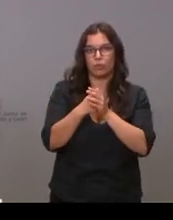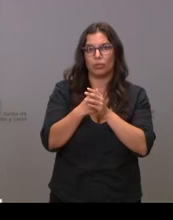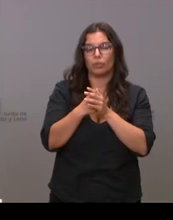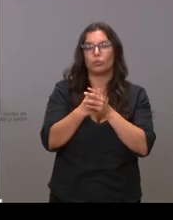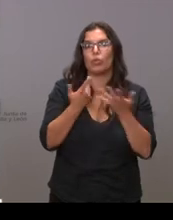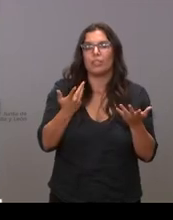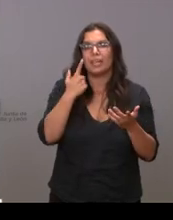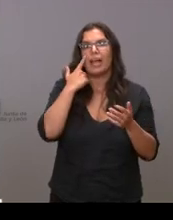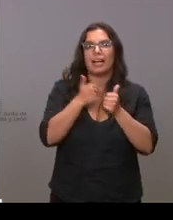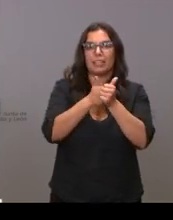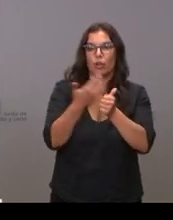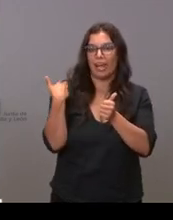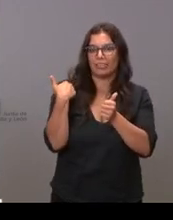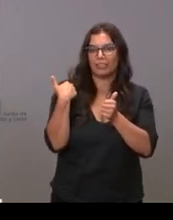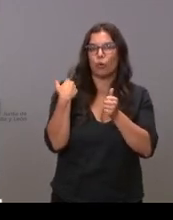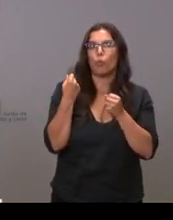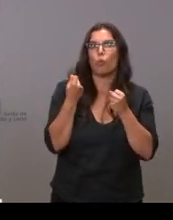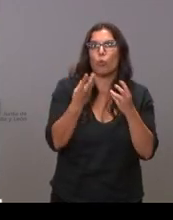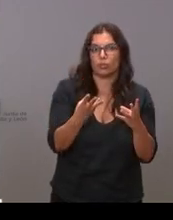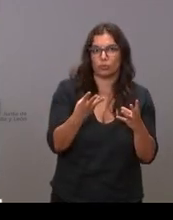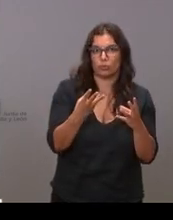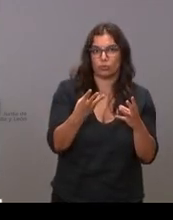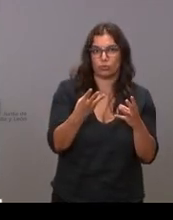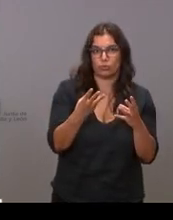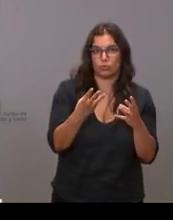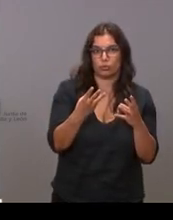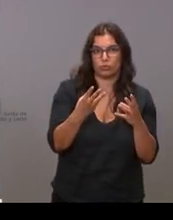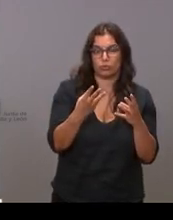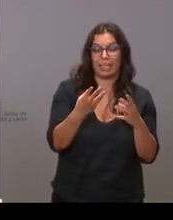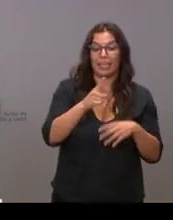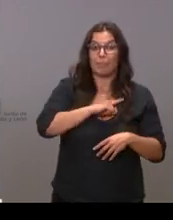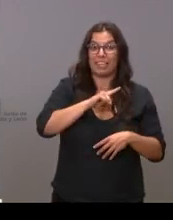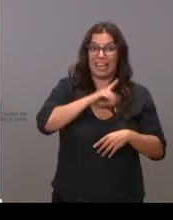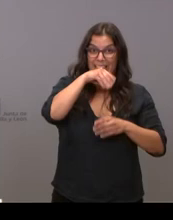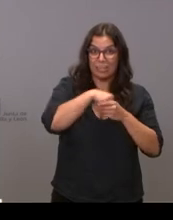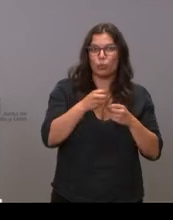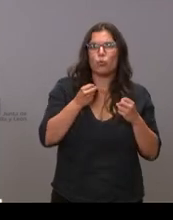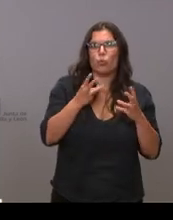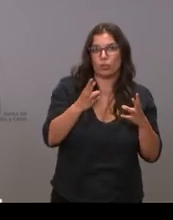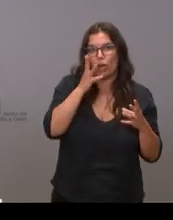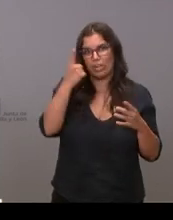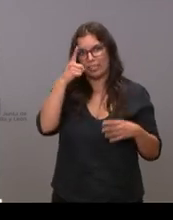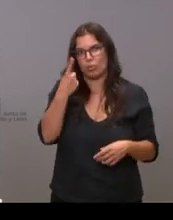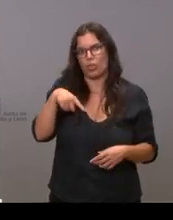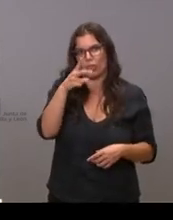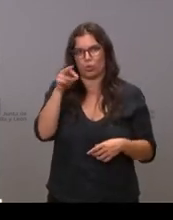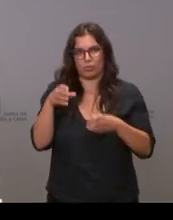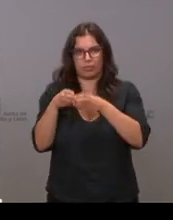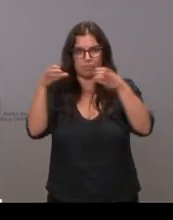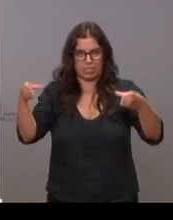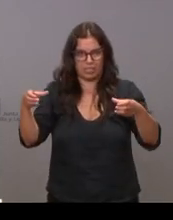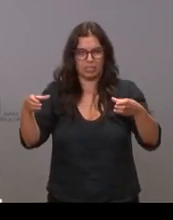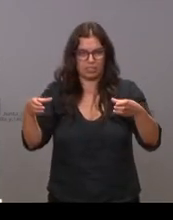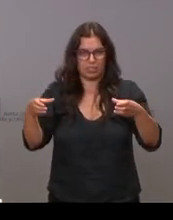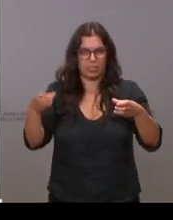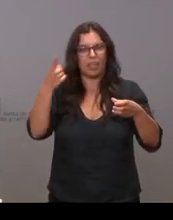cuántos rastreadores tenía la Junta de Castilla y León y con cuántos de defensa hasta que ahora se han aprobado un nuevo incremento los